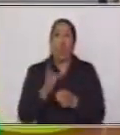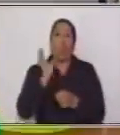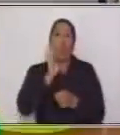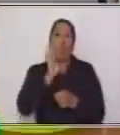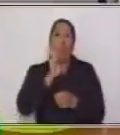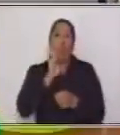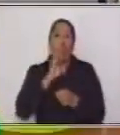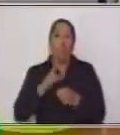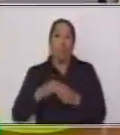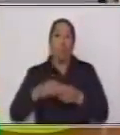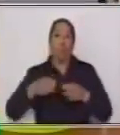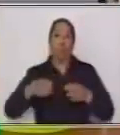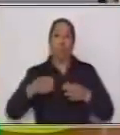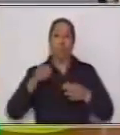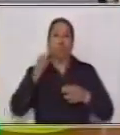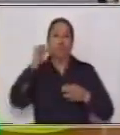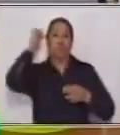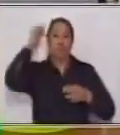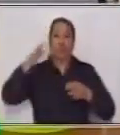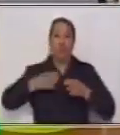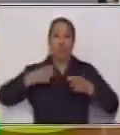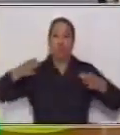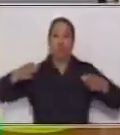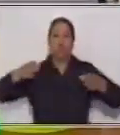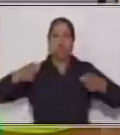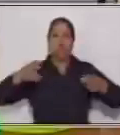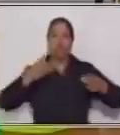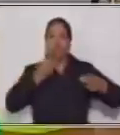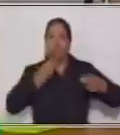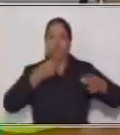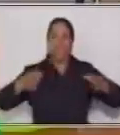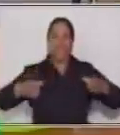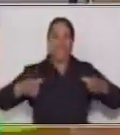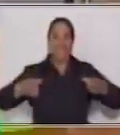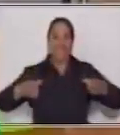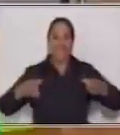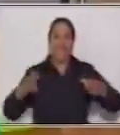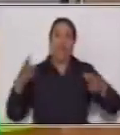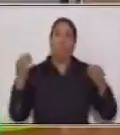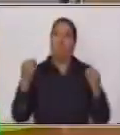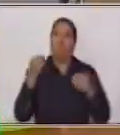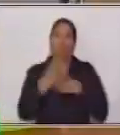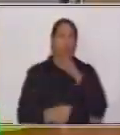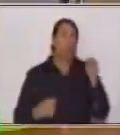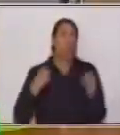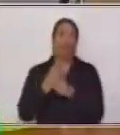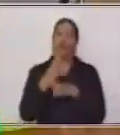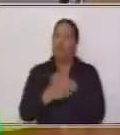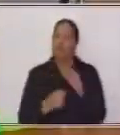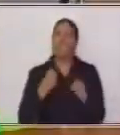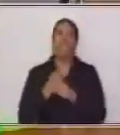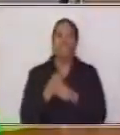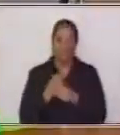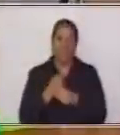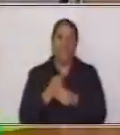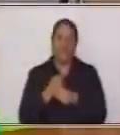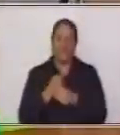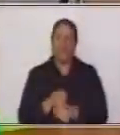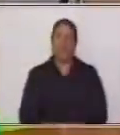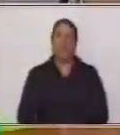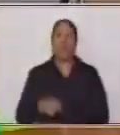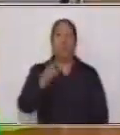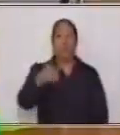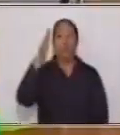cortar los árboles, no lo hagas. ¿Sabías que la cultura maya dice que si van a cortar un árbol,